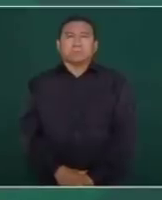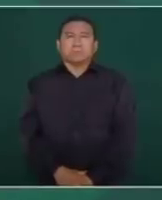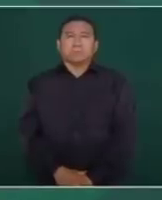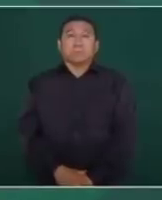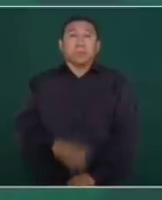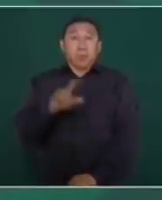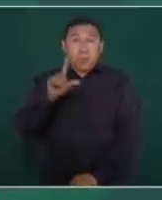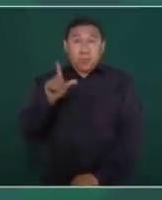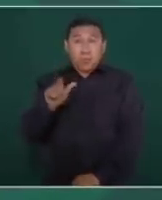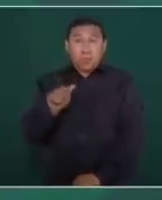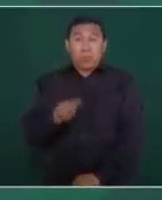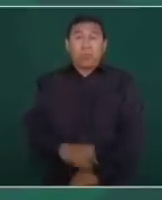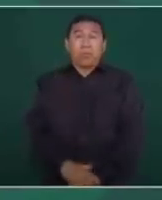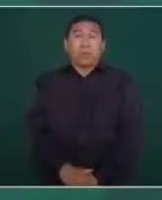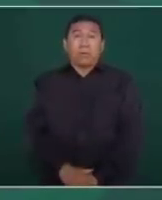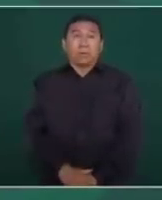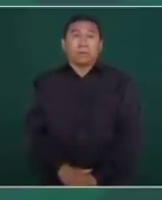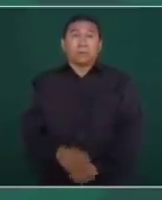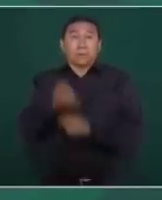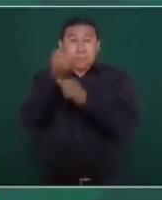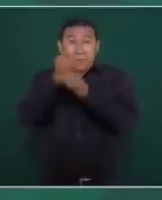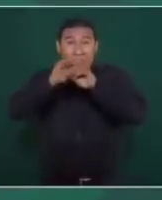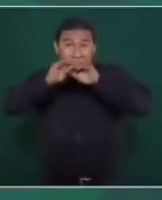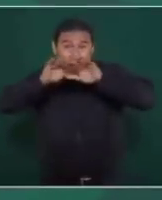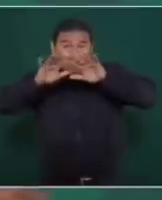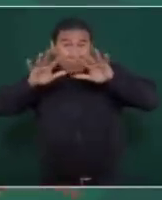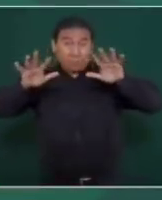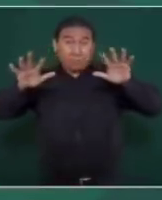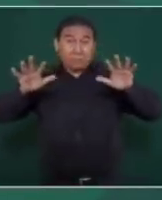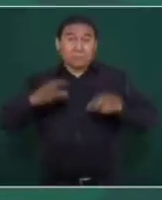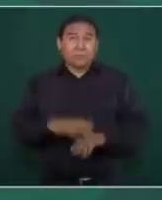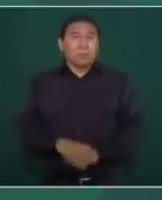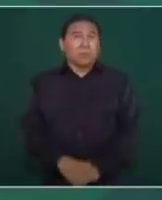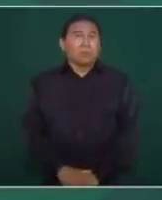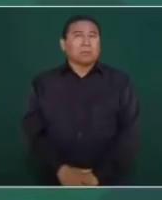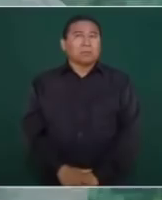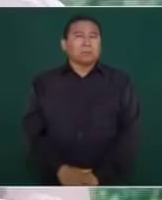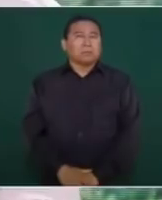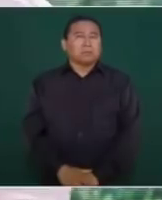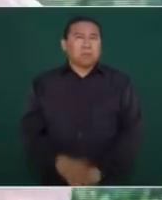Luego tenemos información no confirmada